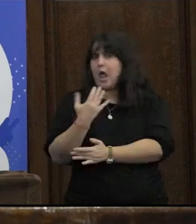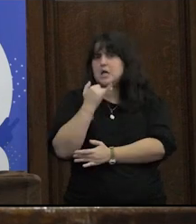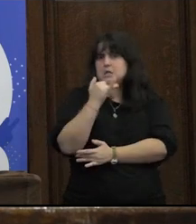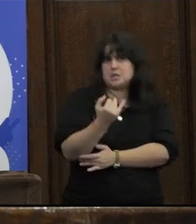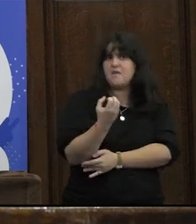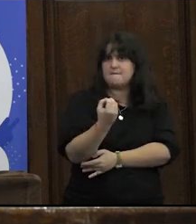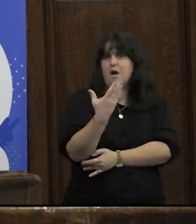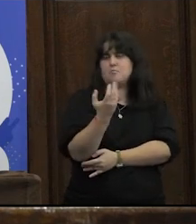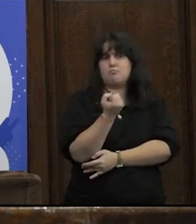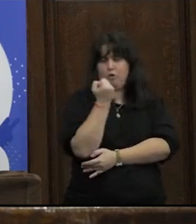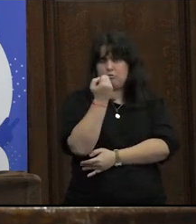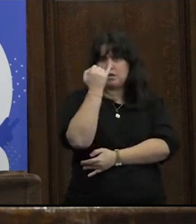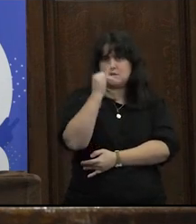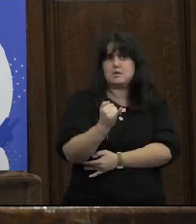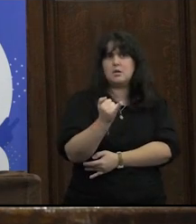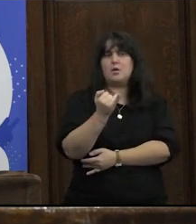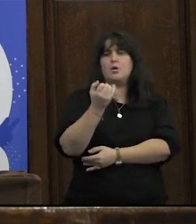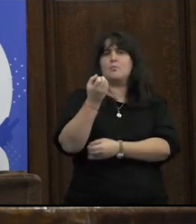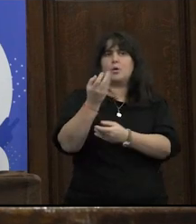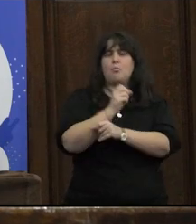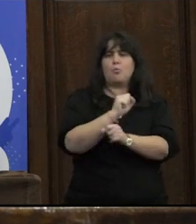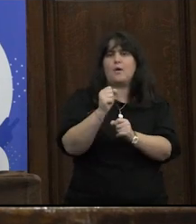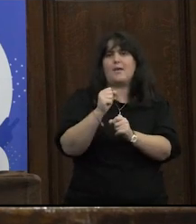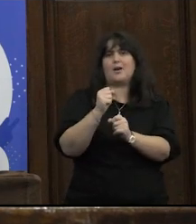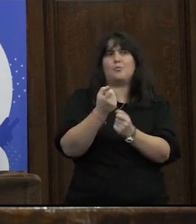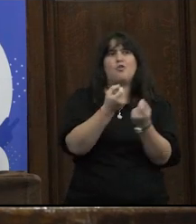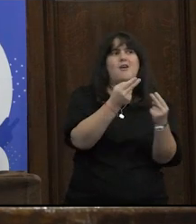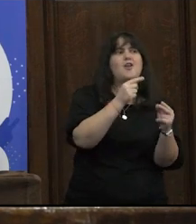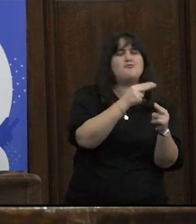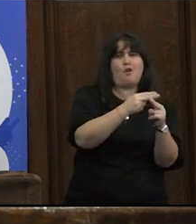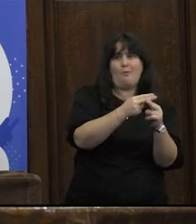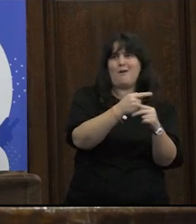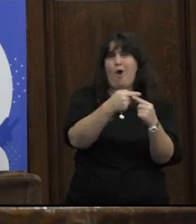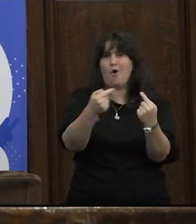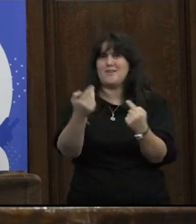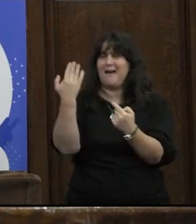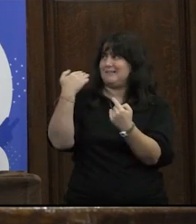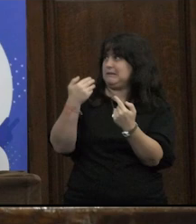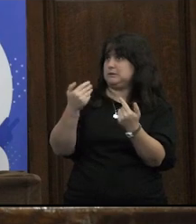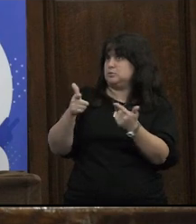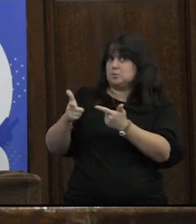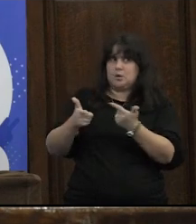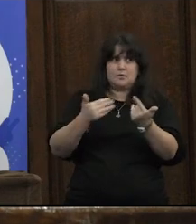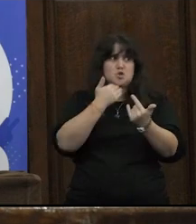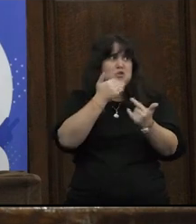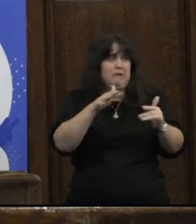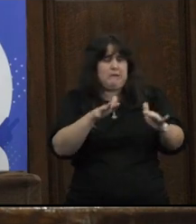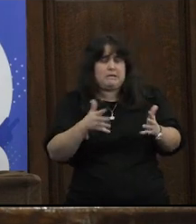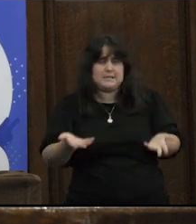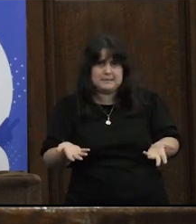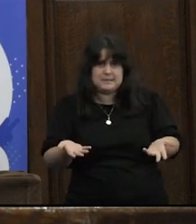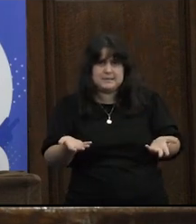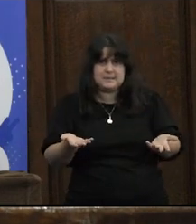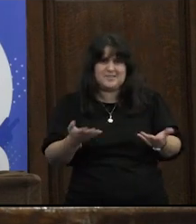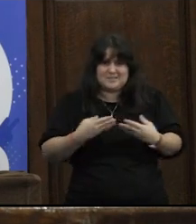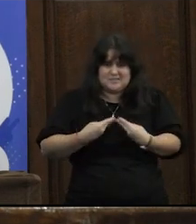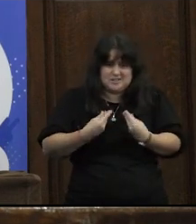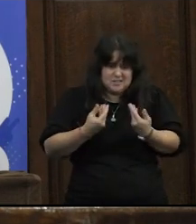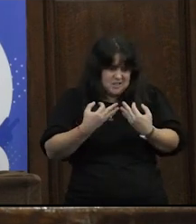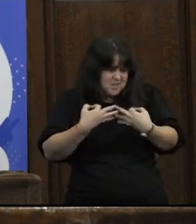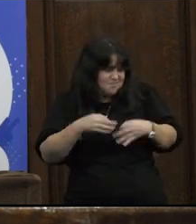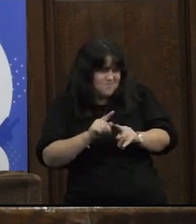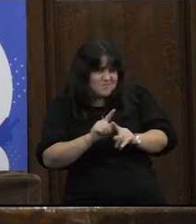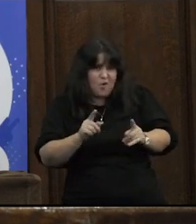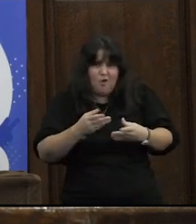lo que dije ¿no? poder poner nombre a lo que antes no podíamos nombrar ¿no? y que era un